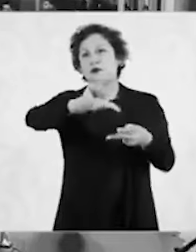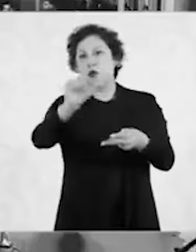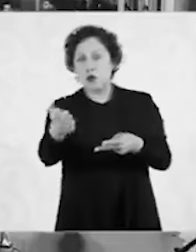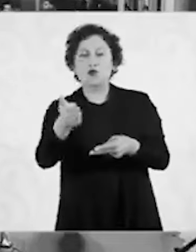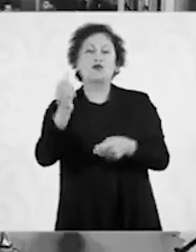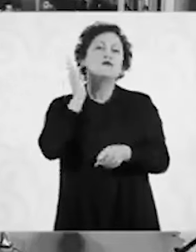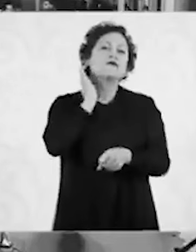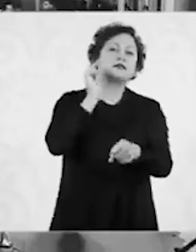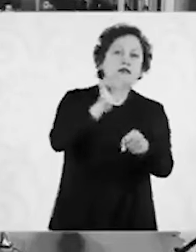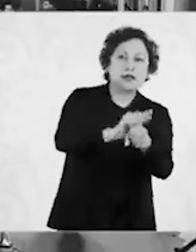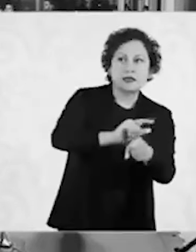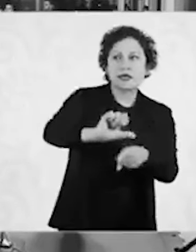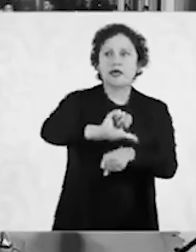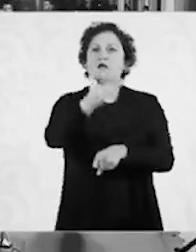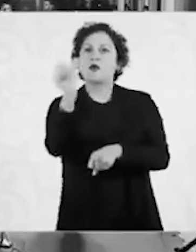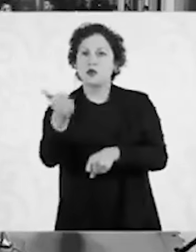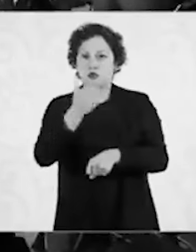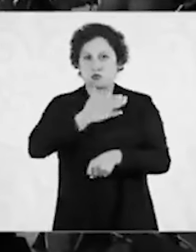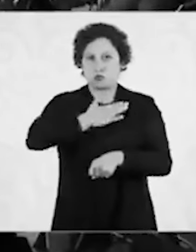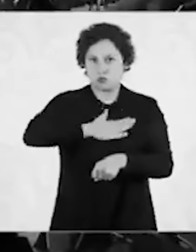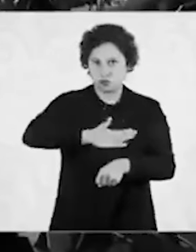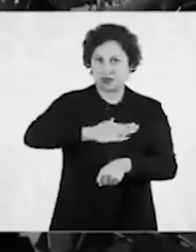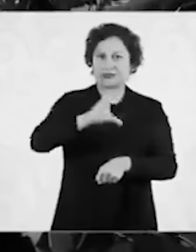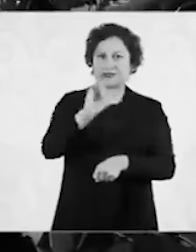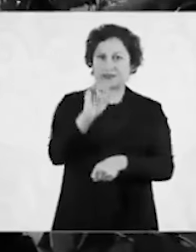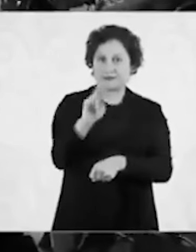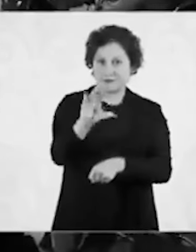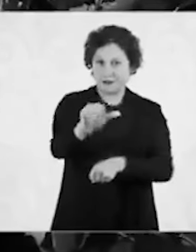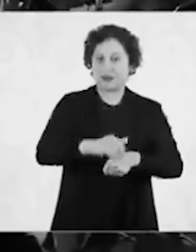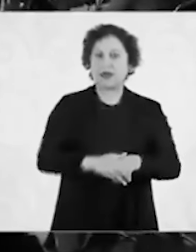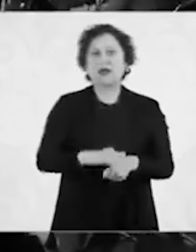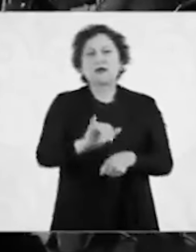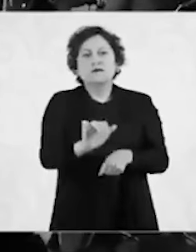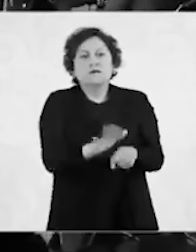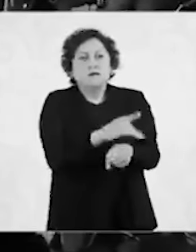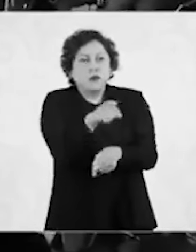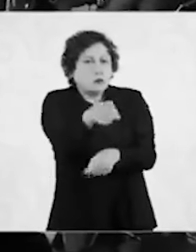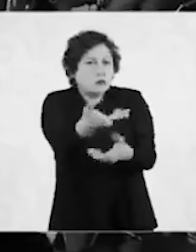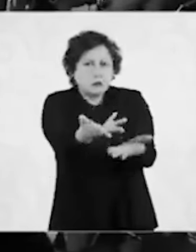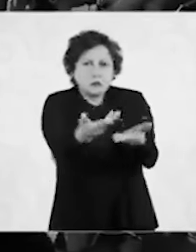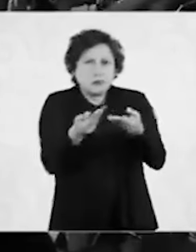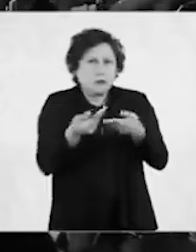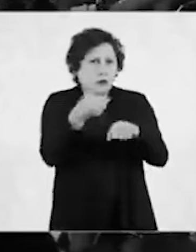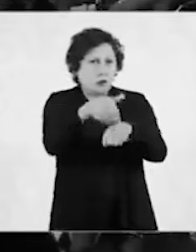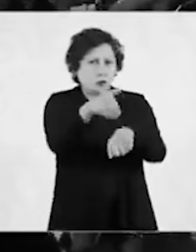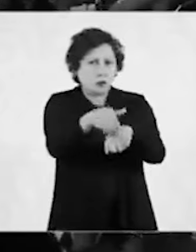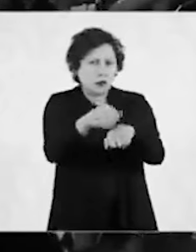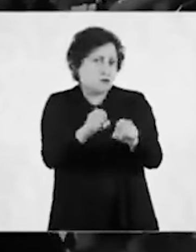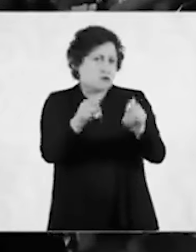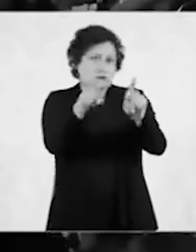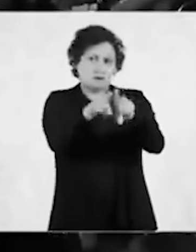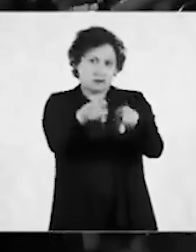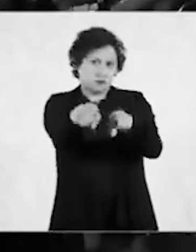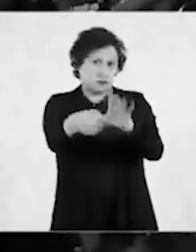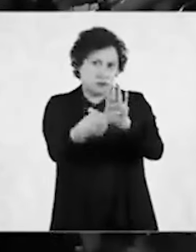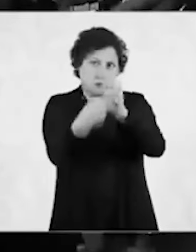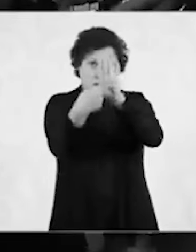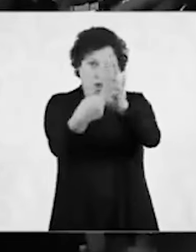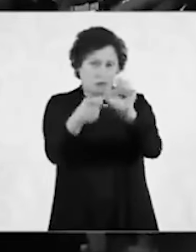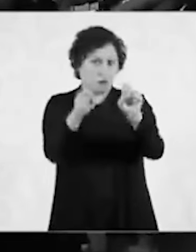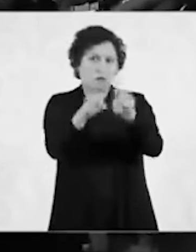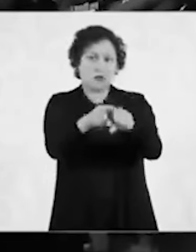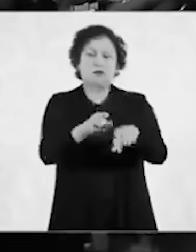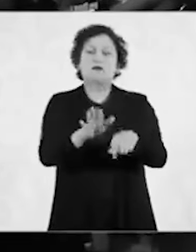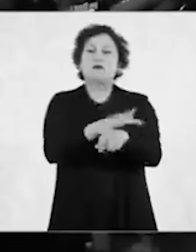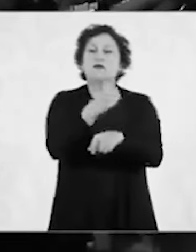Porque de ahí vienen sus cifras, van a venir las cifras que se dan acá, y pues, por ejemplo, en el caso de Sonora se